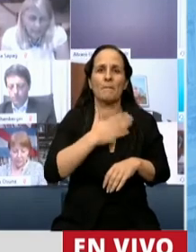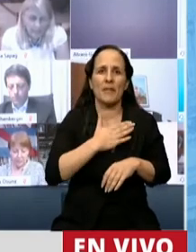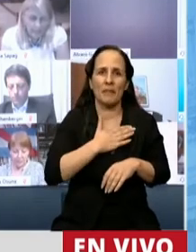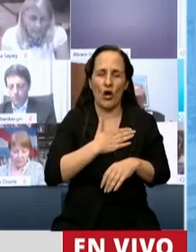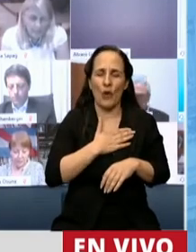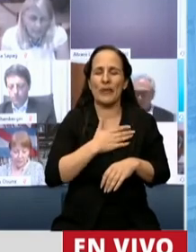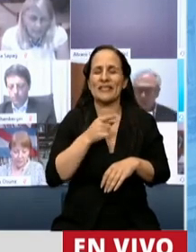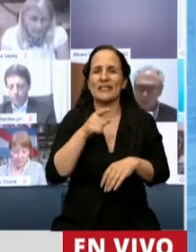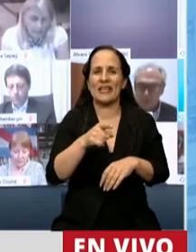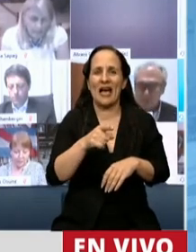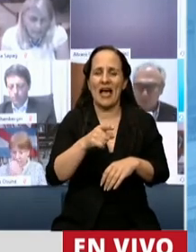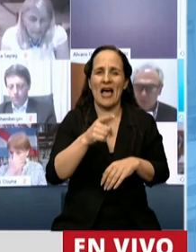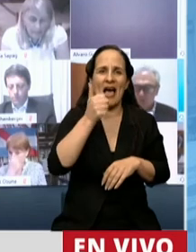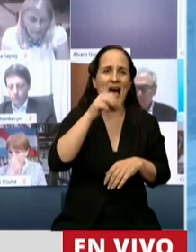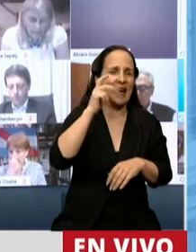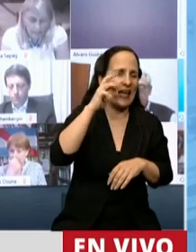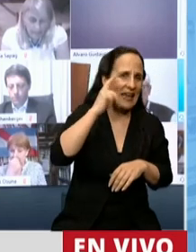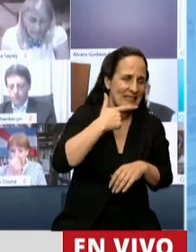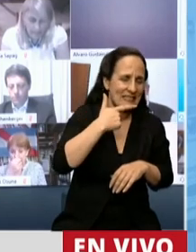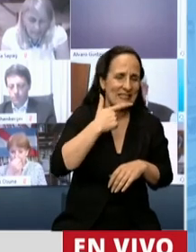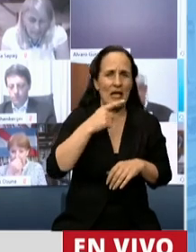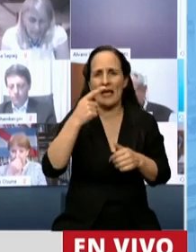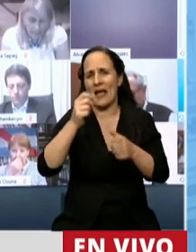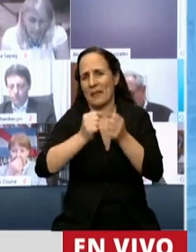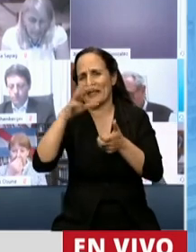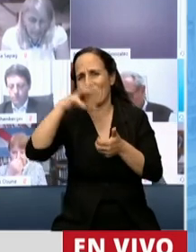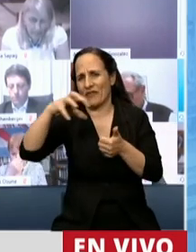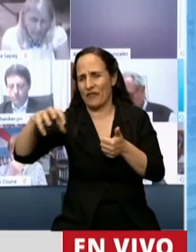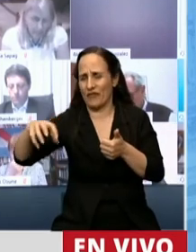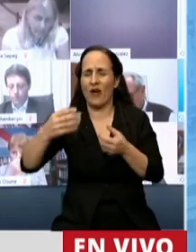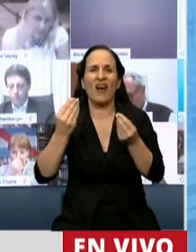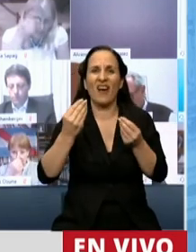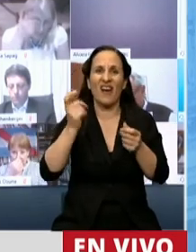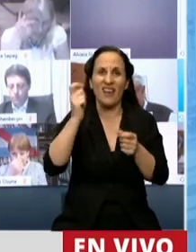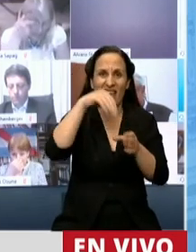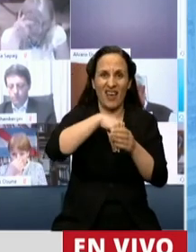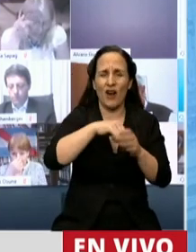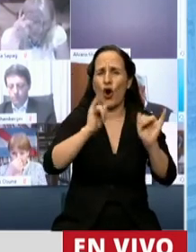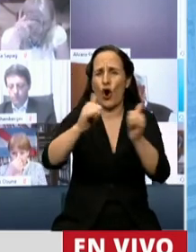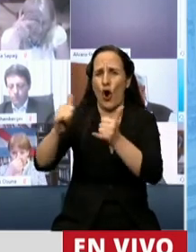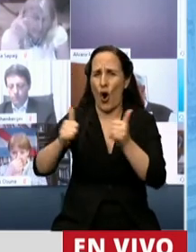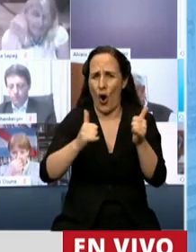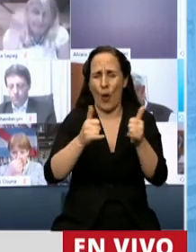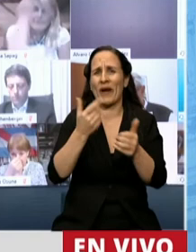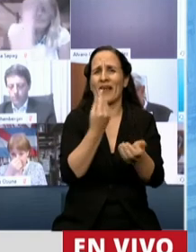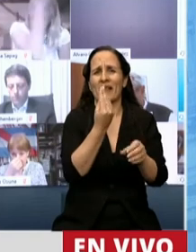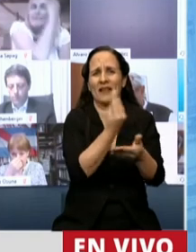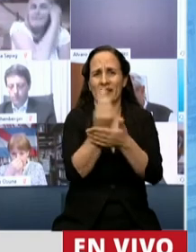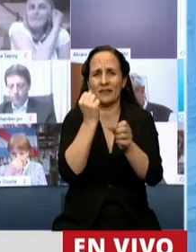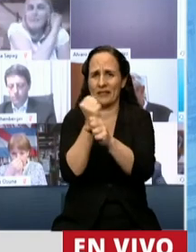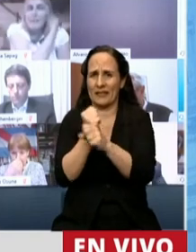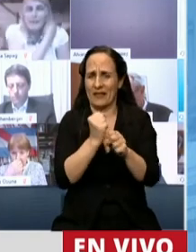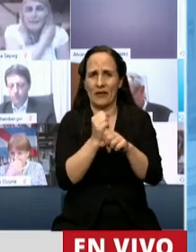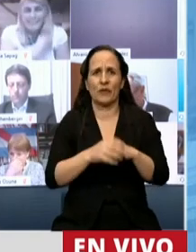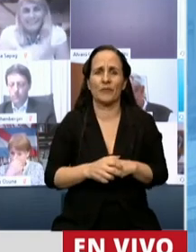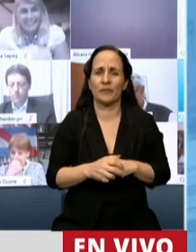como son Argeniz y Pathfinding, entre otras empresas que están formadas por jóvenes y dan muchísimas fuentes de trabajo. Así que